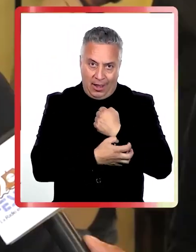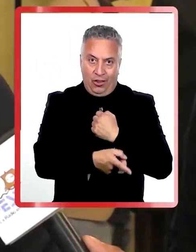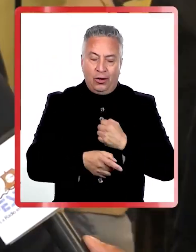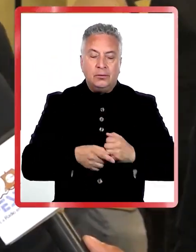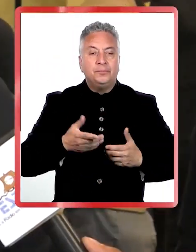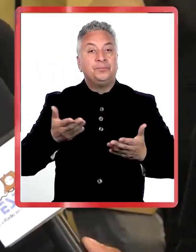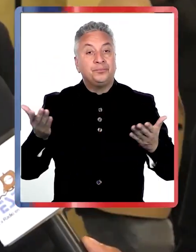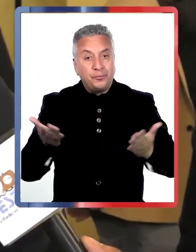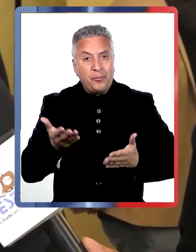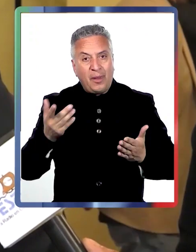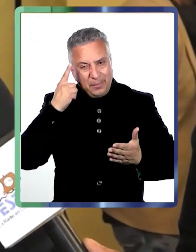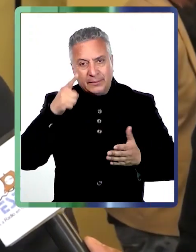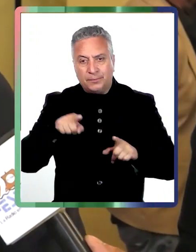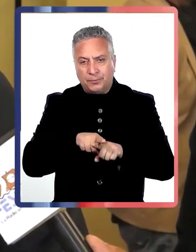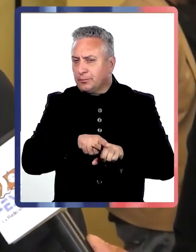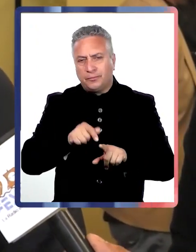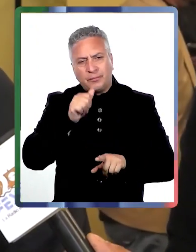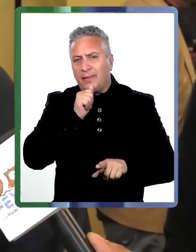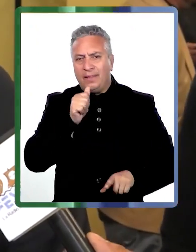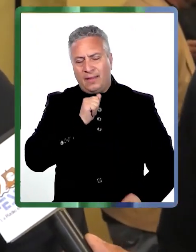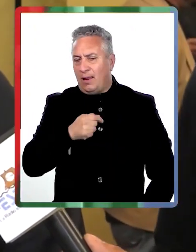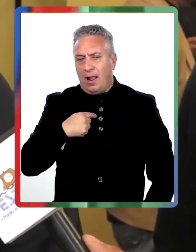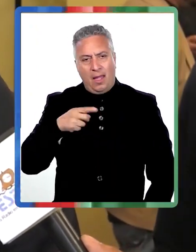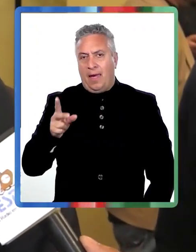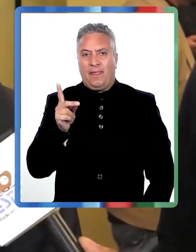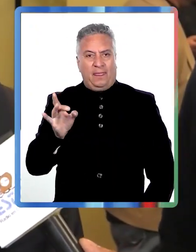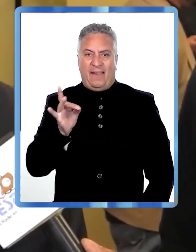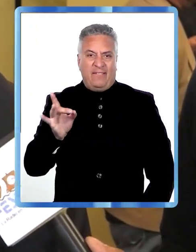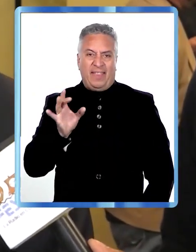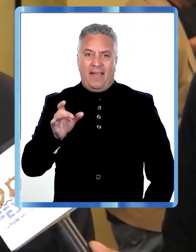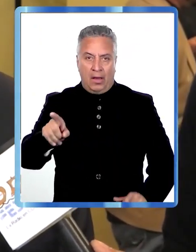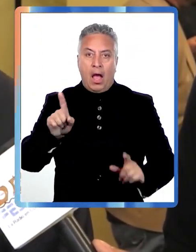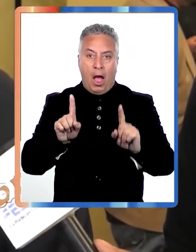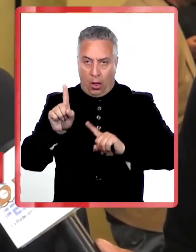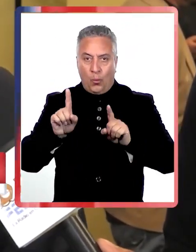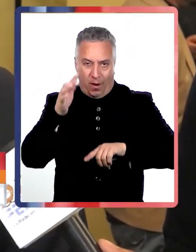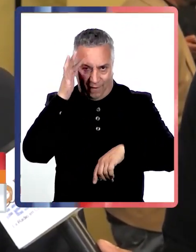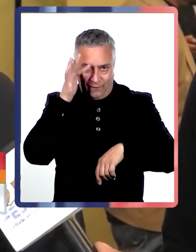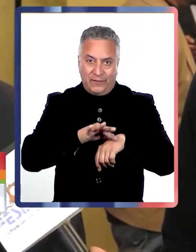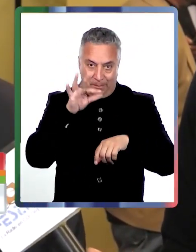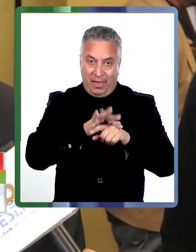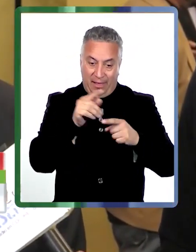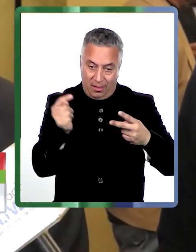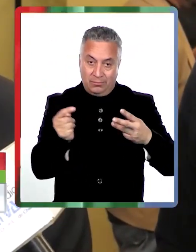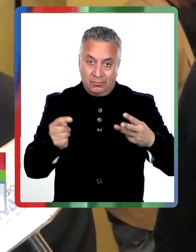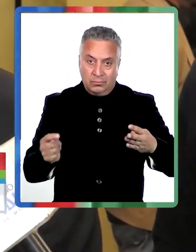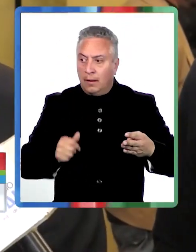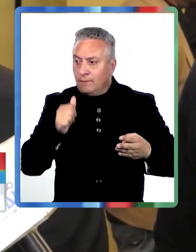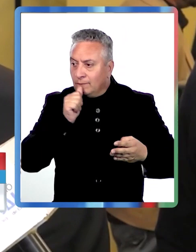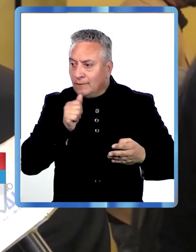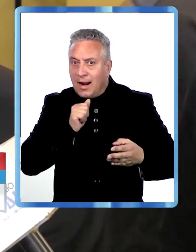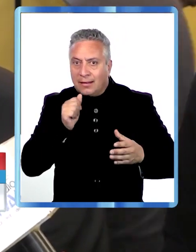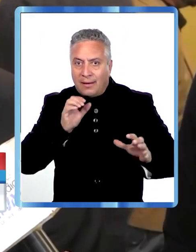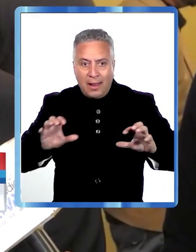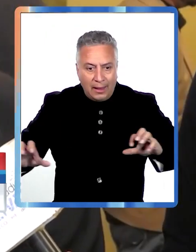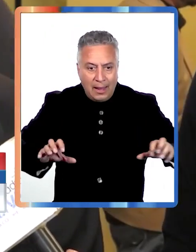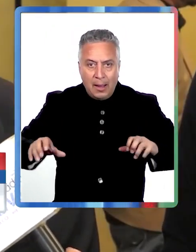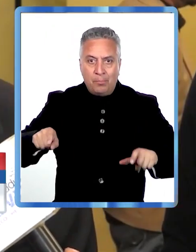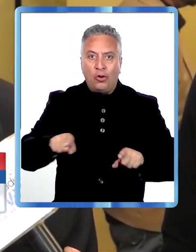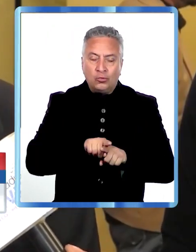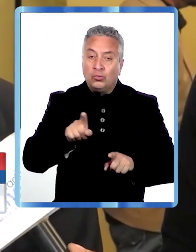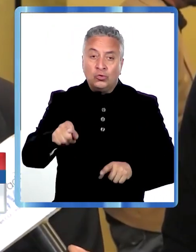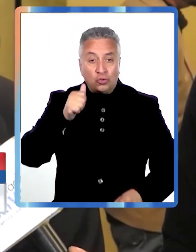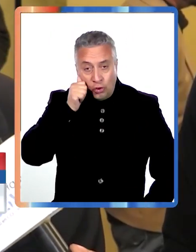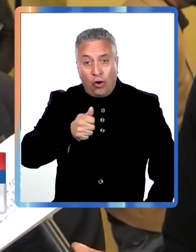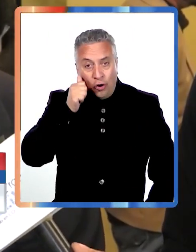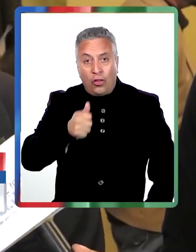las brechas de este tremendo déficit que tienen algunas patologías y la falta de equipamiento hospitalario que sufren día